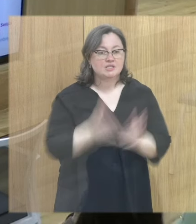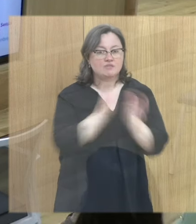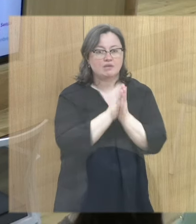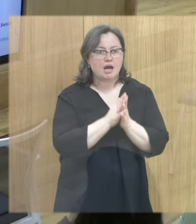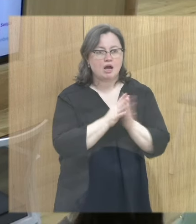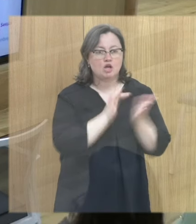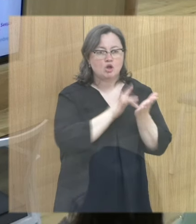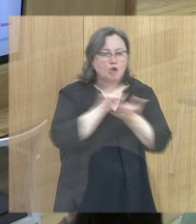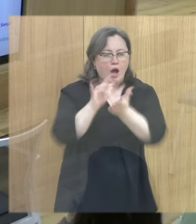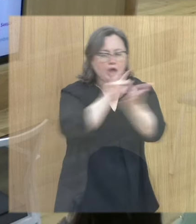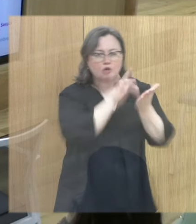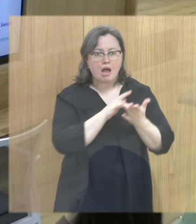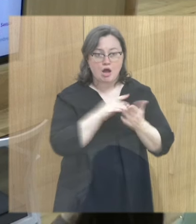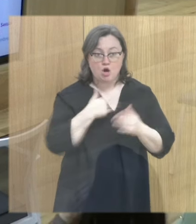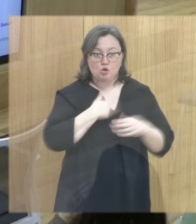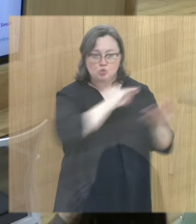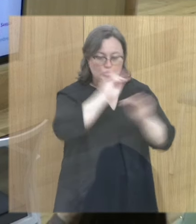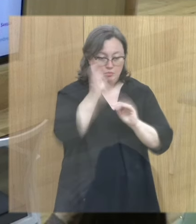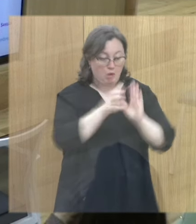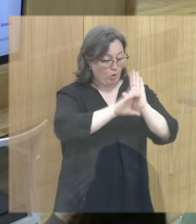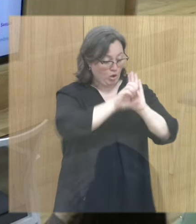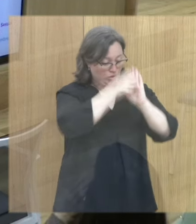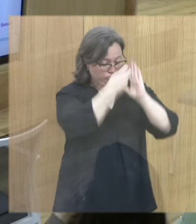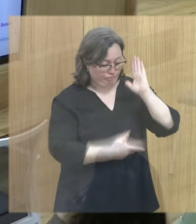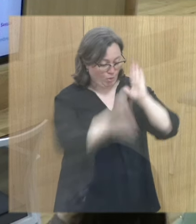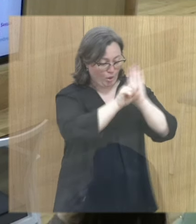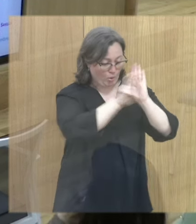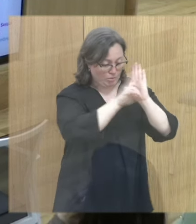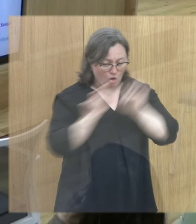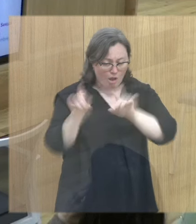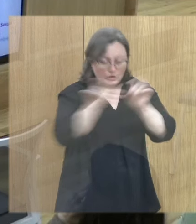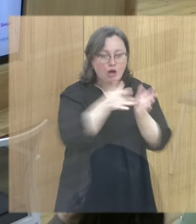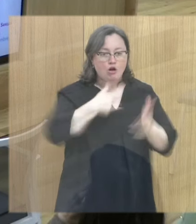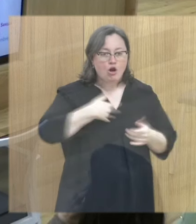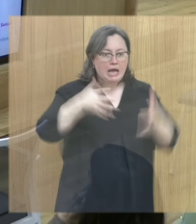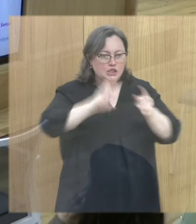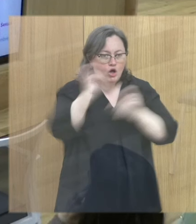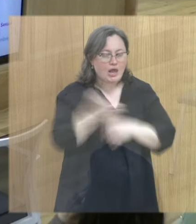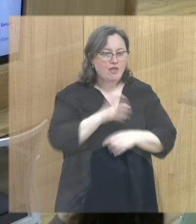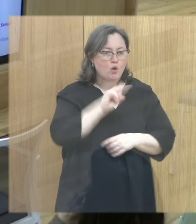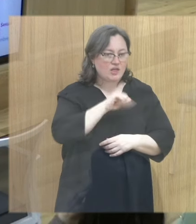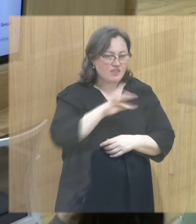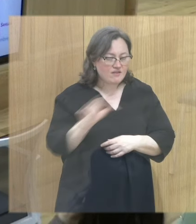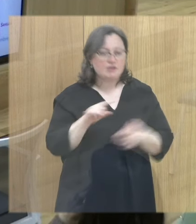estado, porque me ponen aquí, bueno, muchos sitios que ha estado, asesora de UNICET,